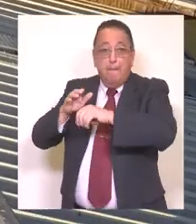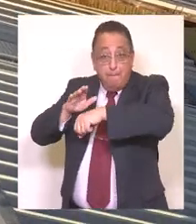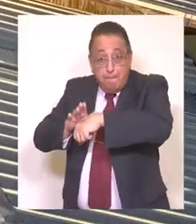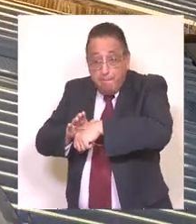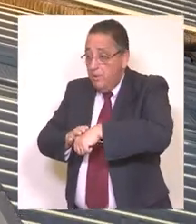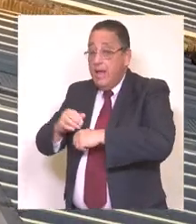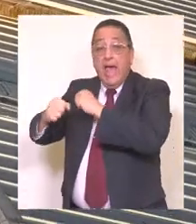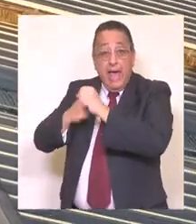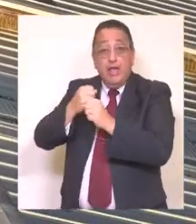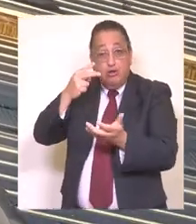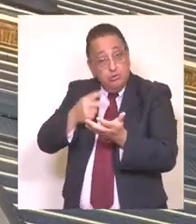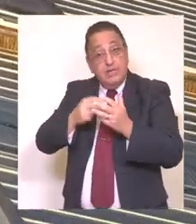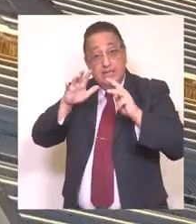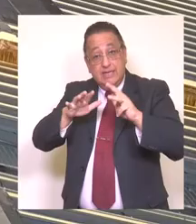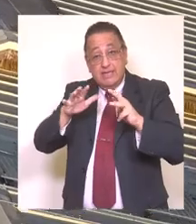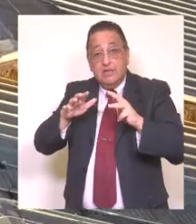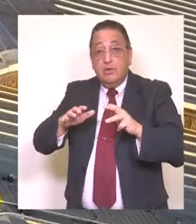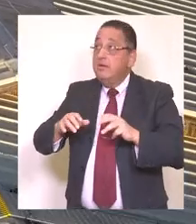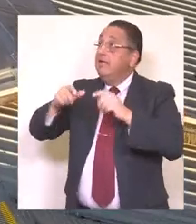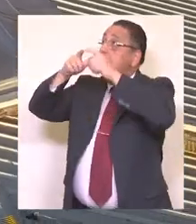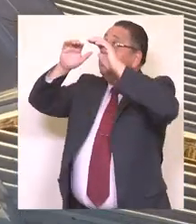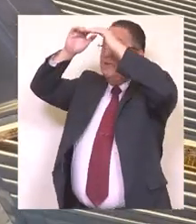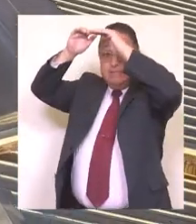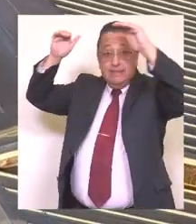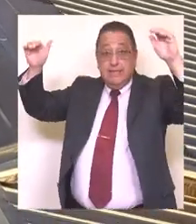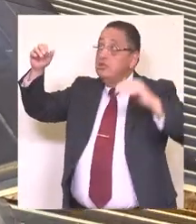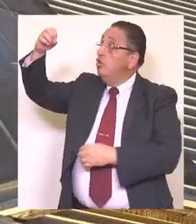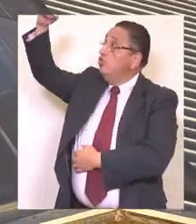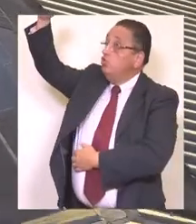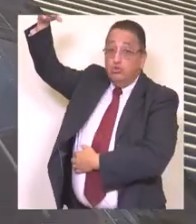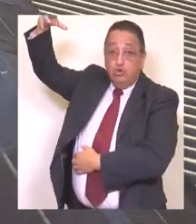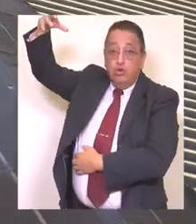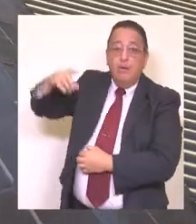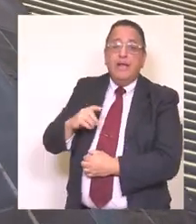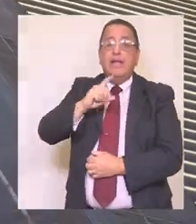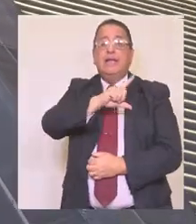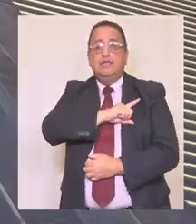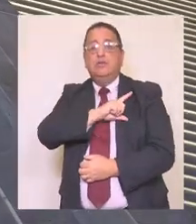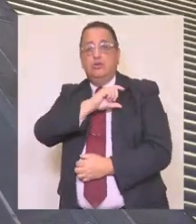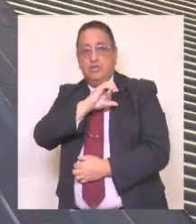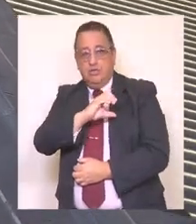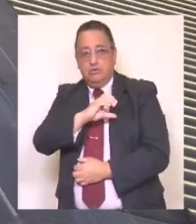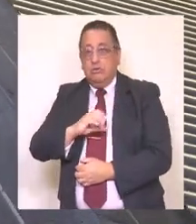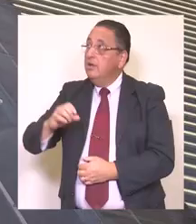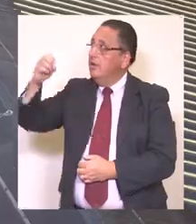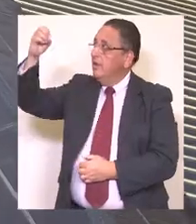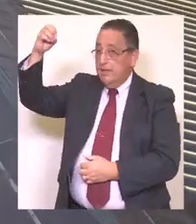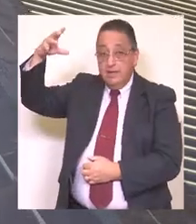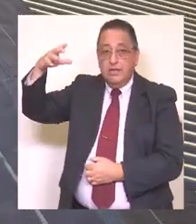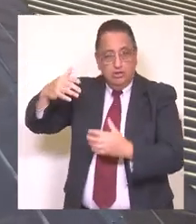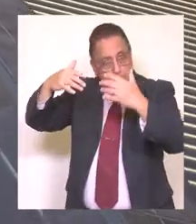pudimos postular durante el 2019 la instalación de techos solares para el Liceo Crisol. Techos solares